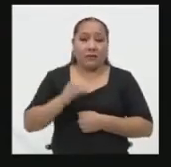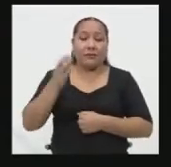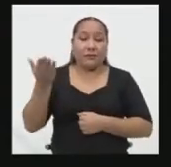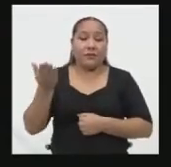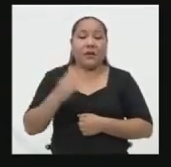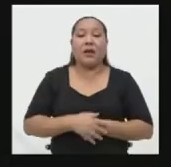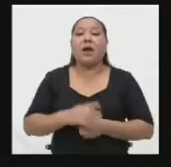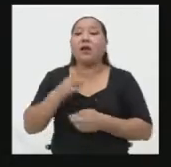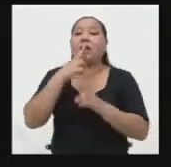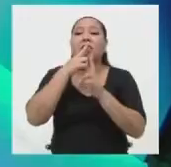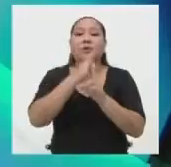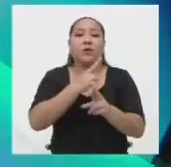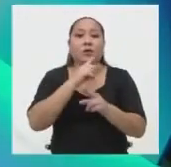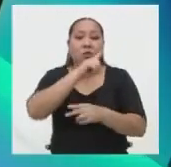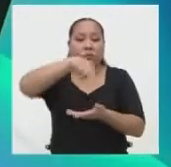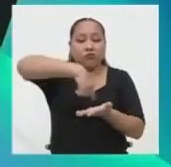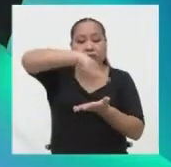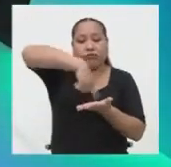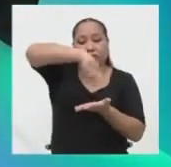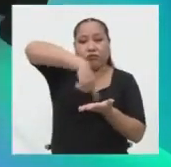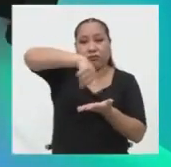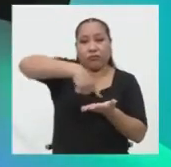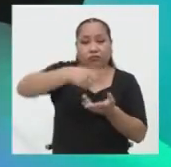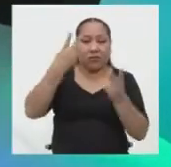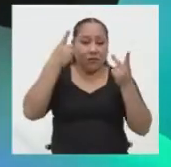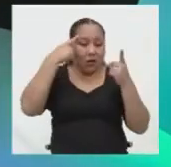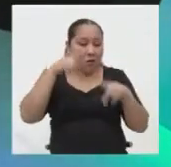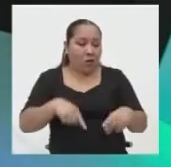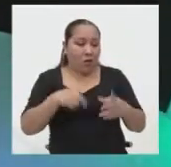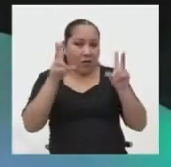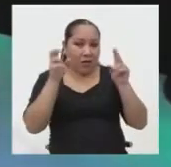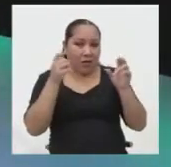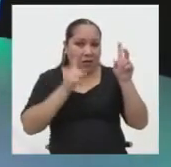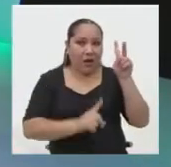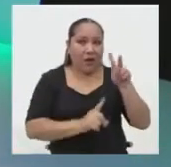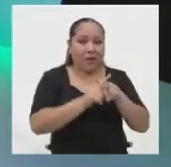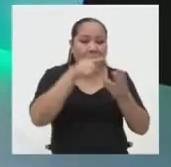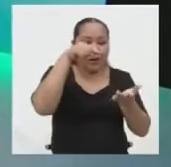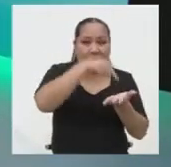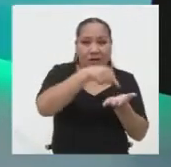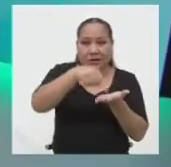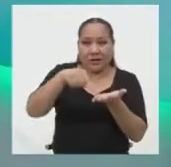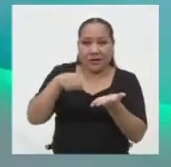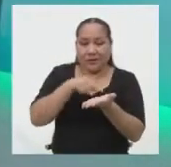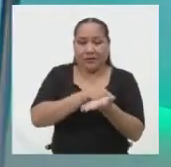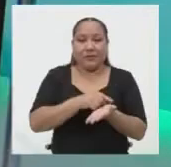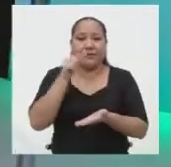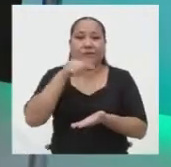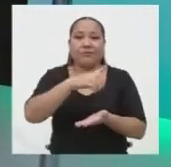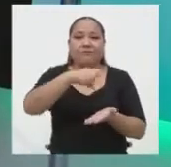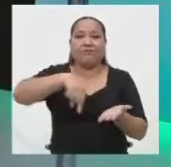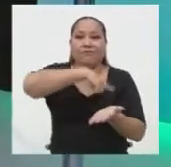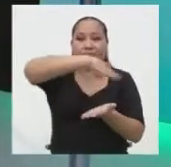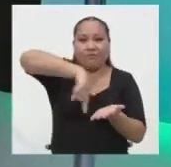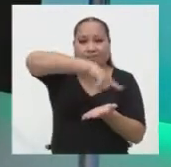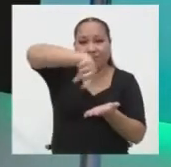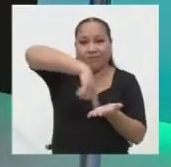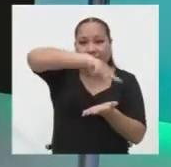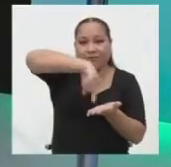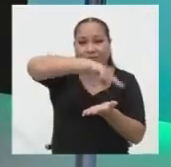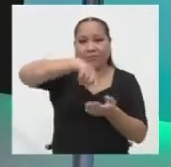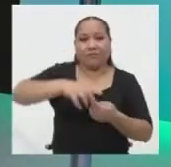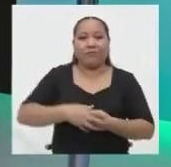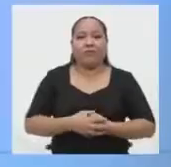contestar a una de las preguntas que le formulamos de acuerdo al tema que salga designado. Y para ello vamos a girar la ruleta.